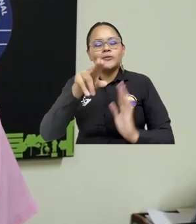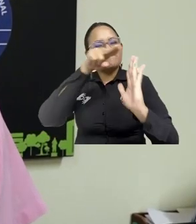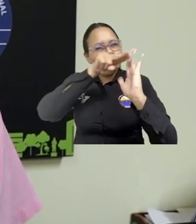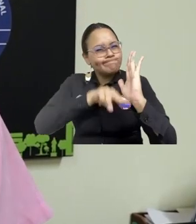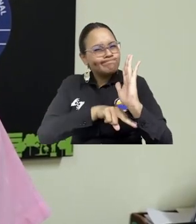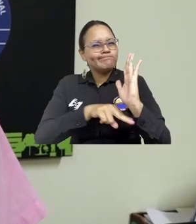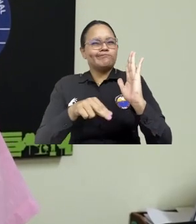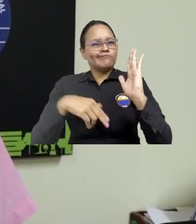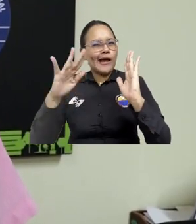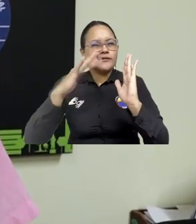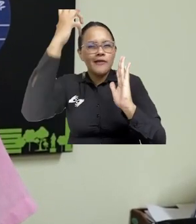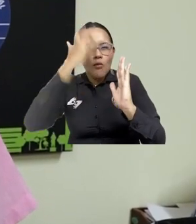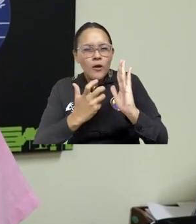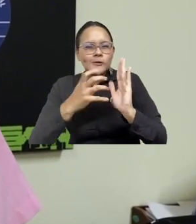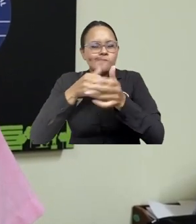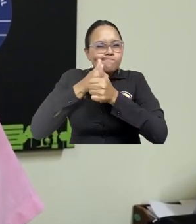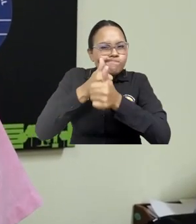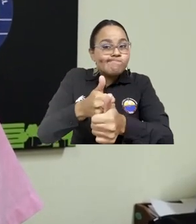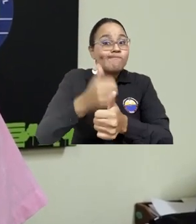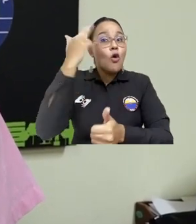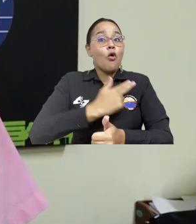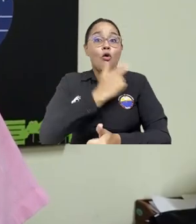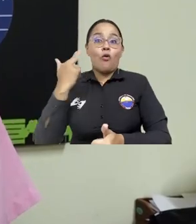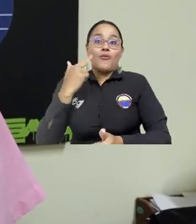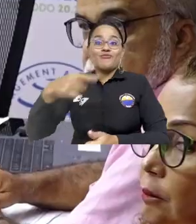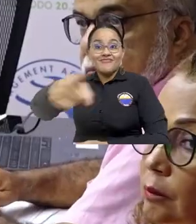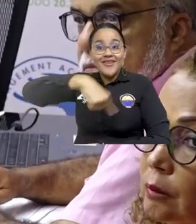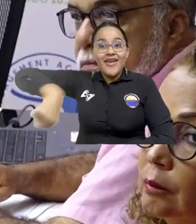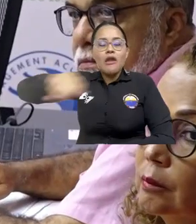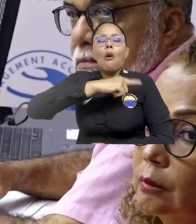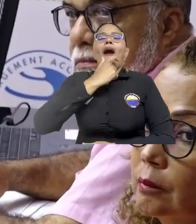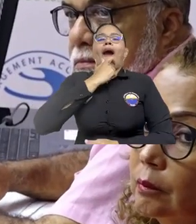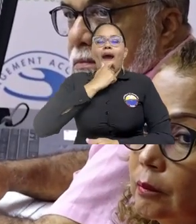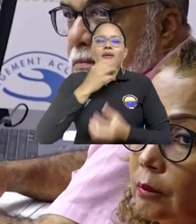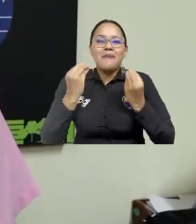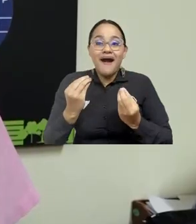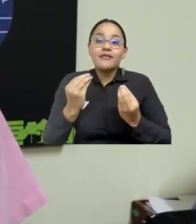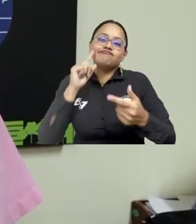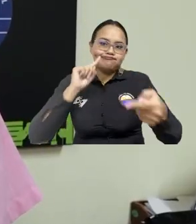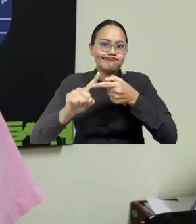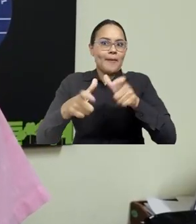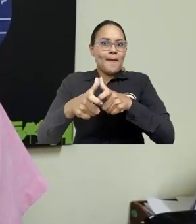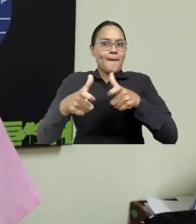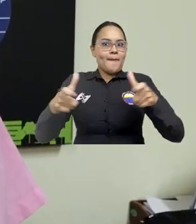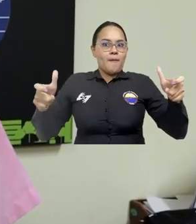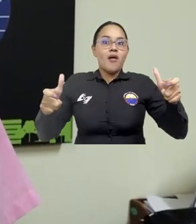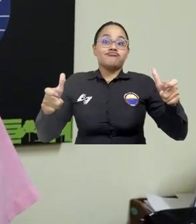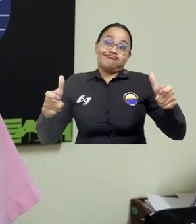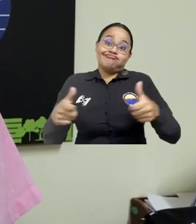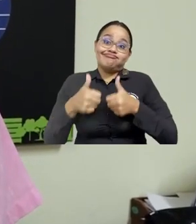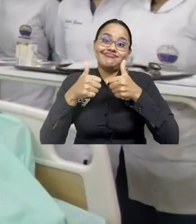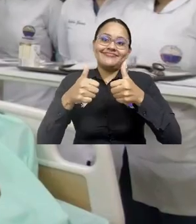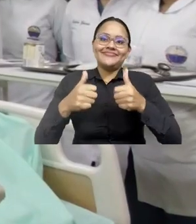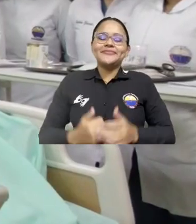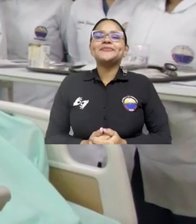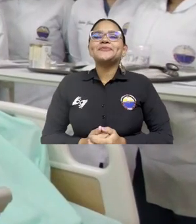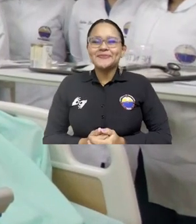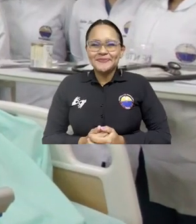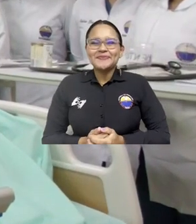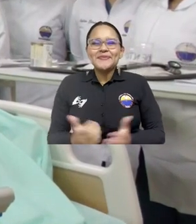parámetros de evaluación y de seguimiento y de compromiso para que este programa crezca y tenga mejores resultados.